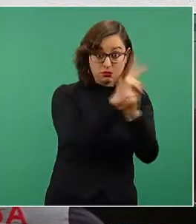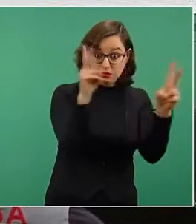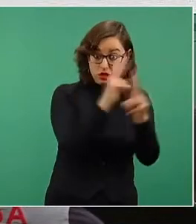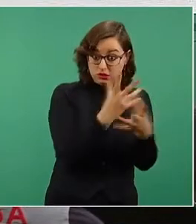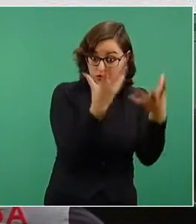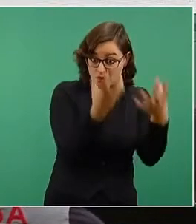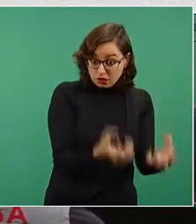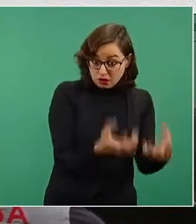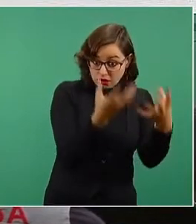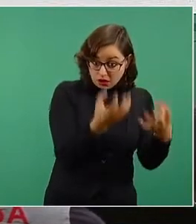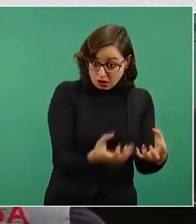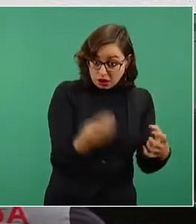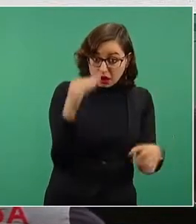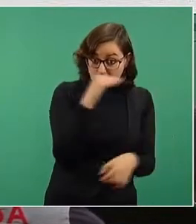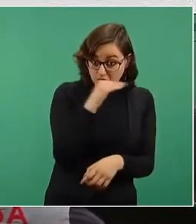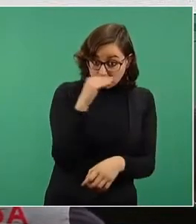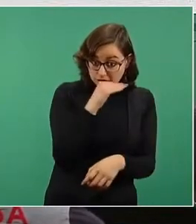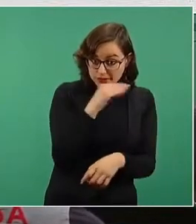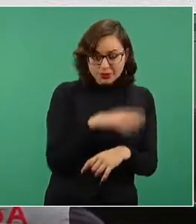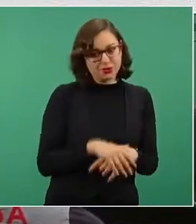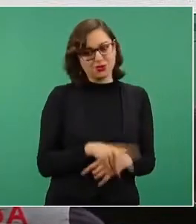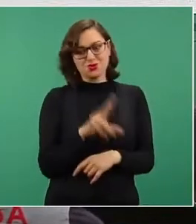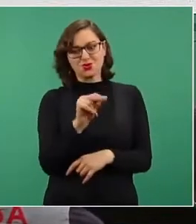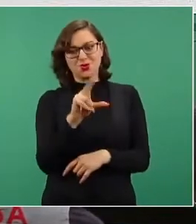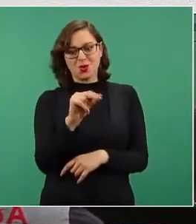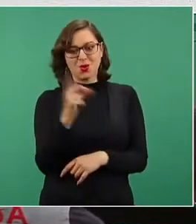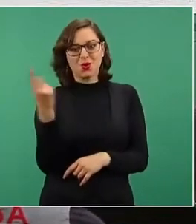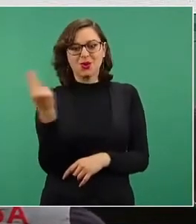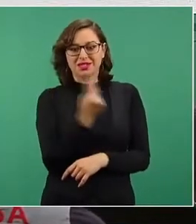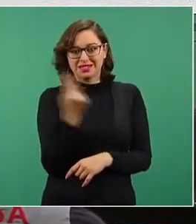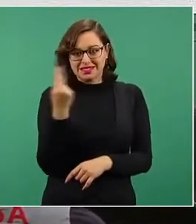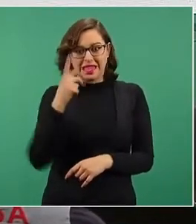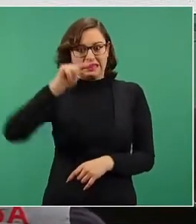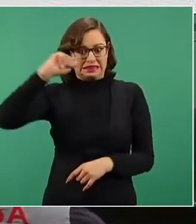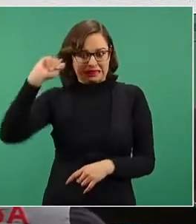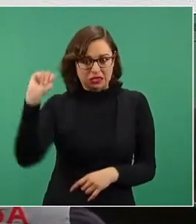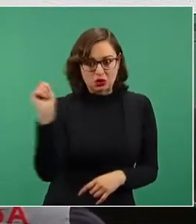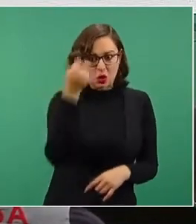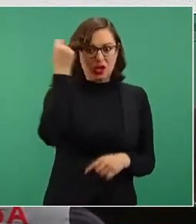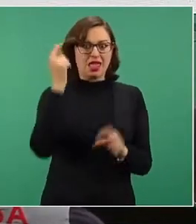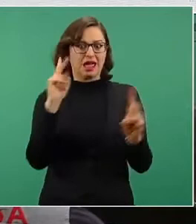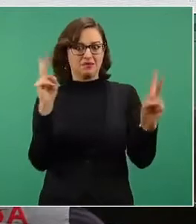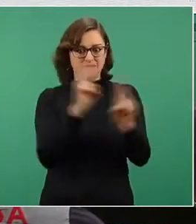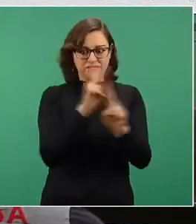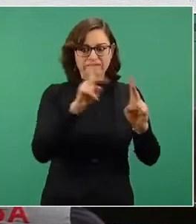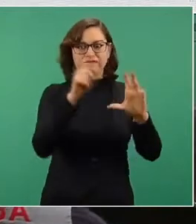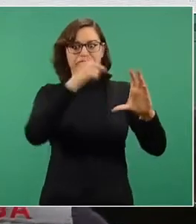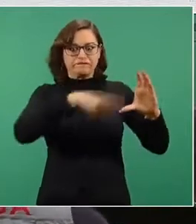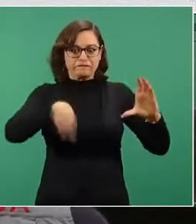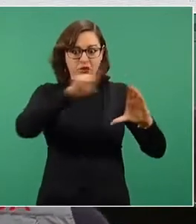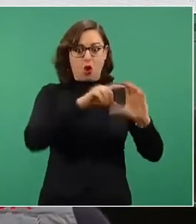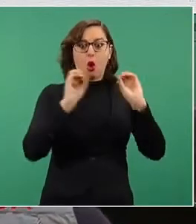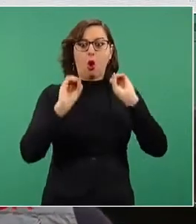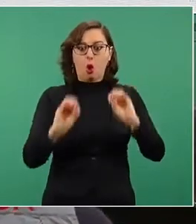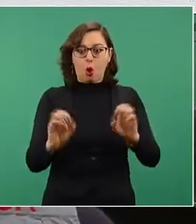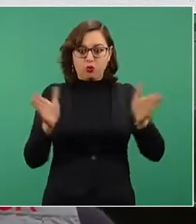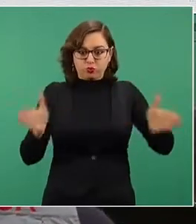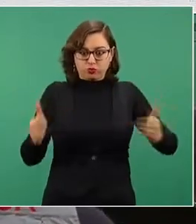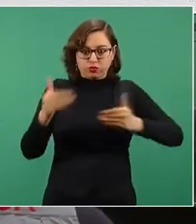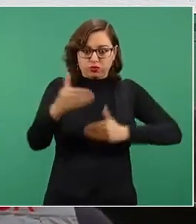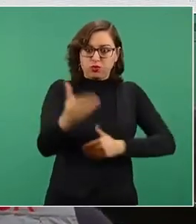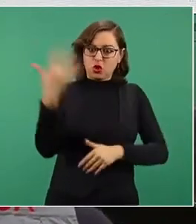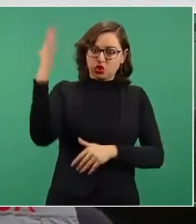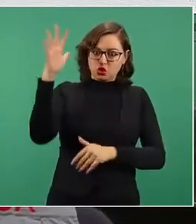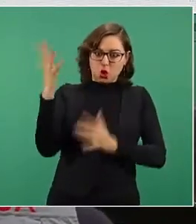Se requiere alta inversión en tecnología para realizarlo. Y aquí está el costo por esa inversión en